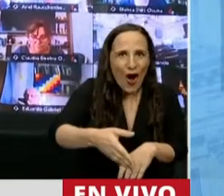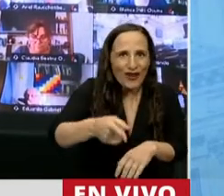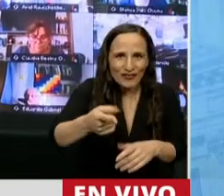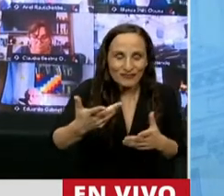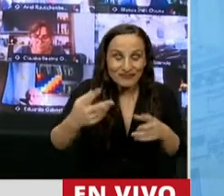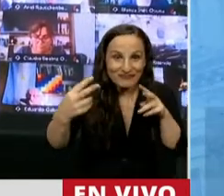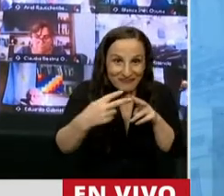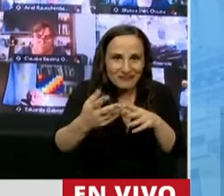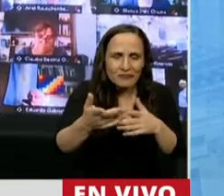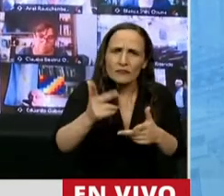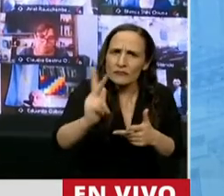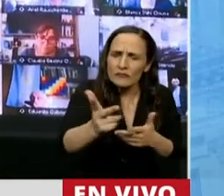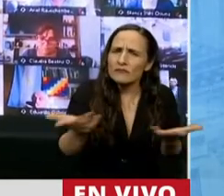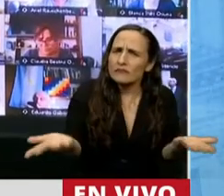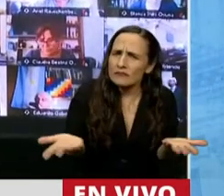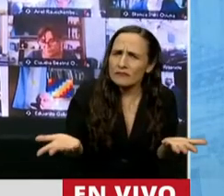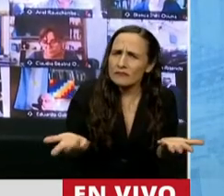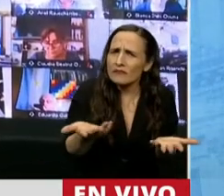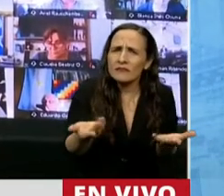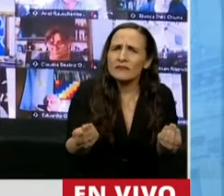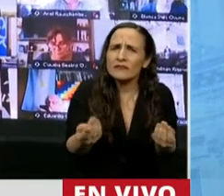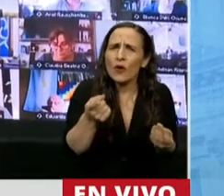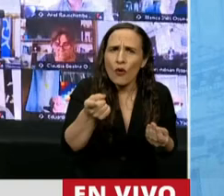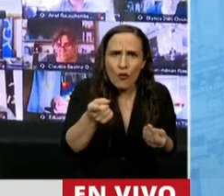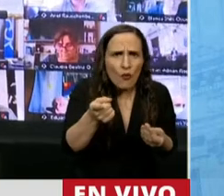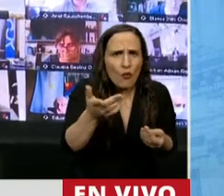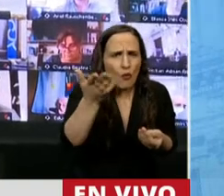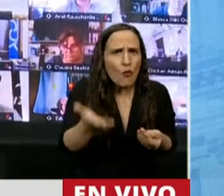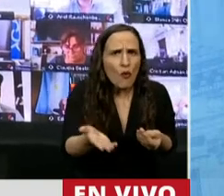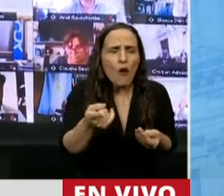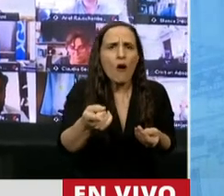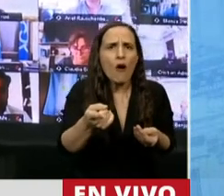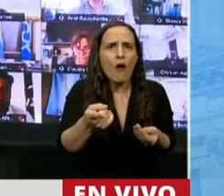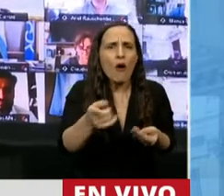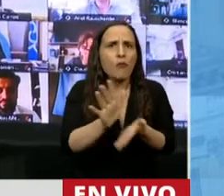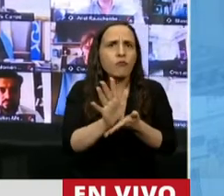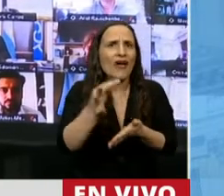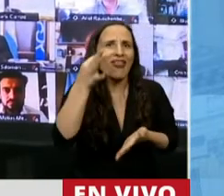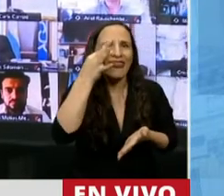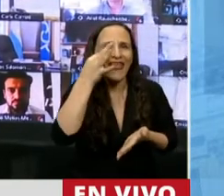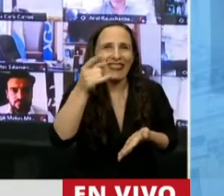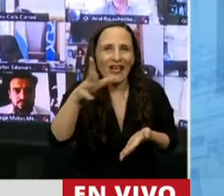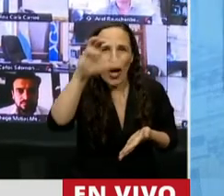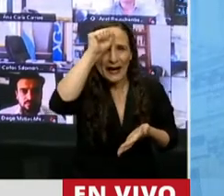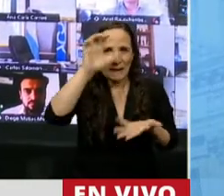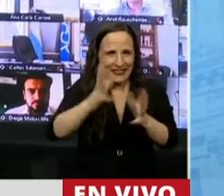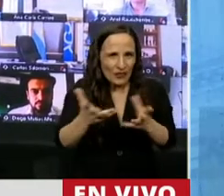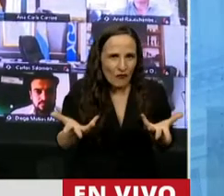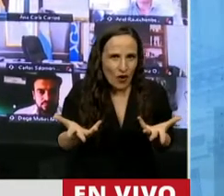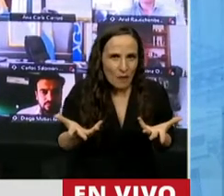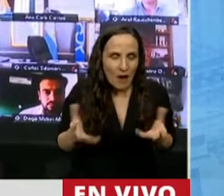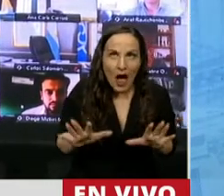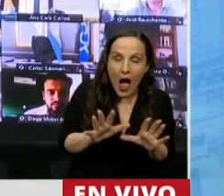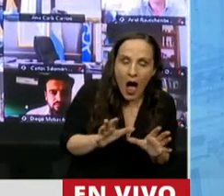para pedirle que haga uso de la figura de testigo arrepentido, porque era